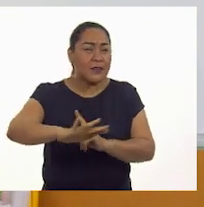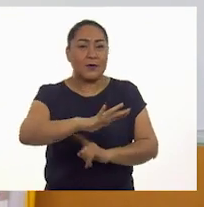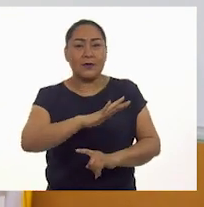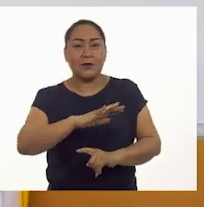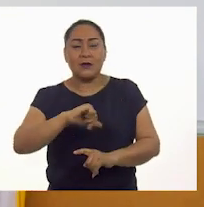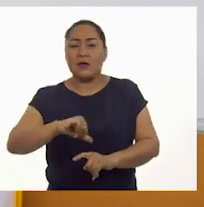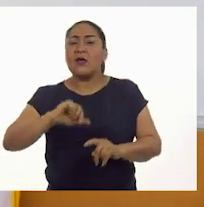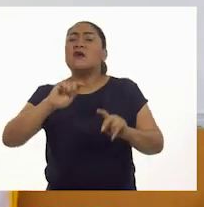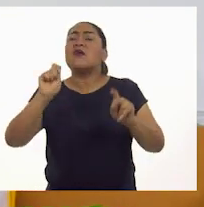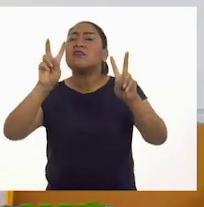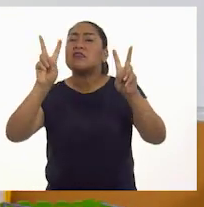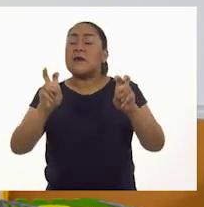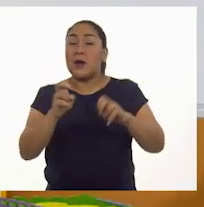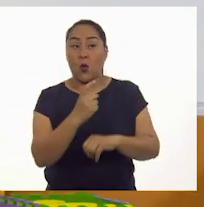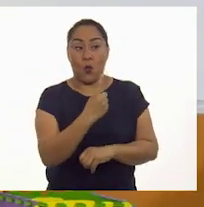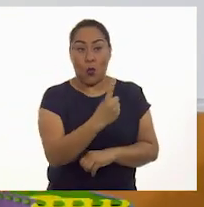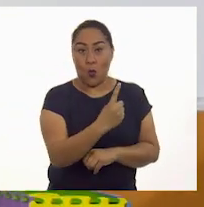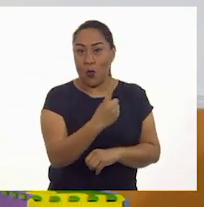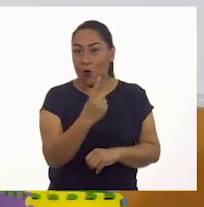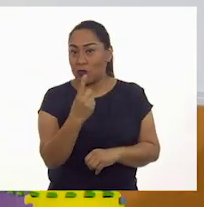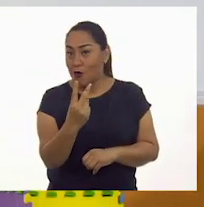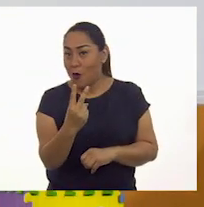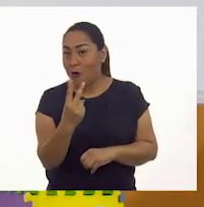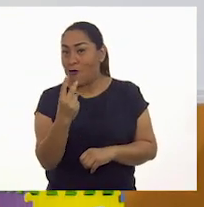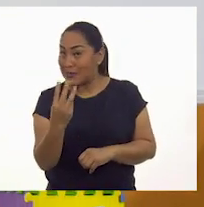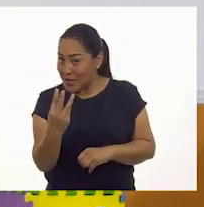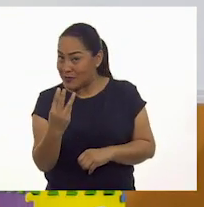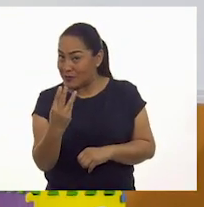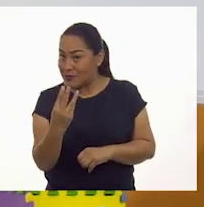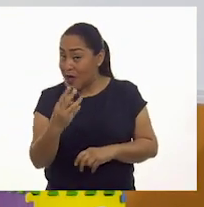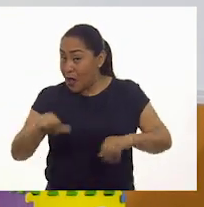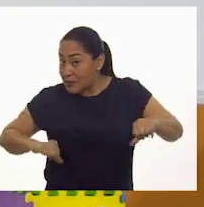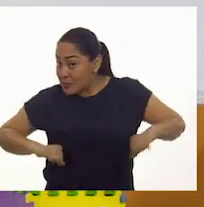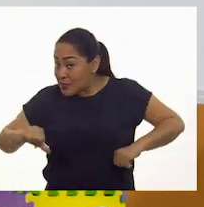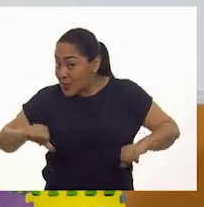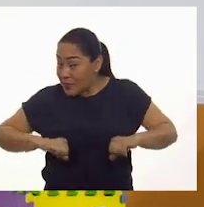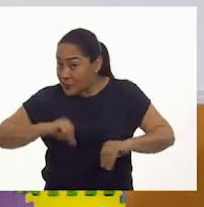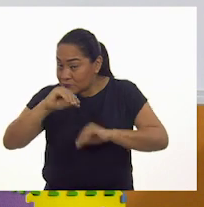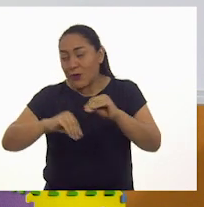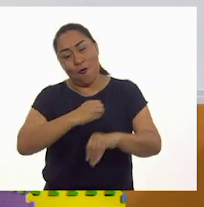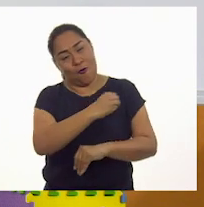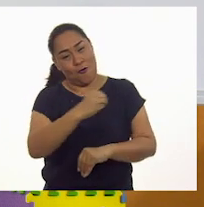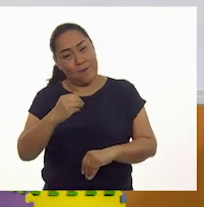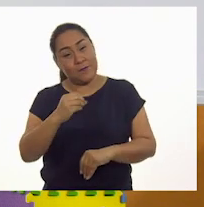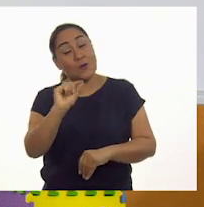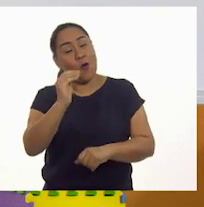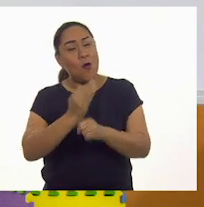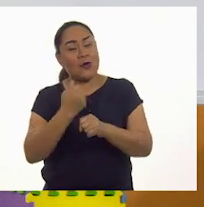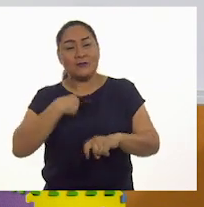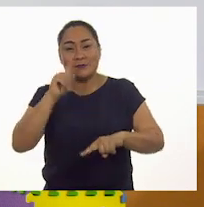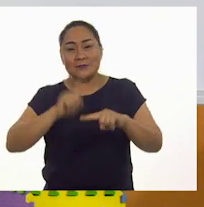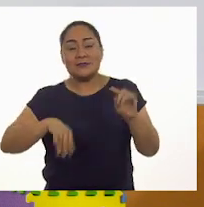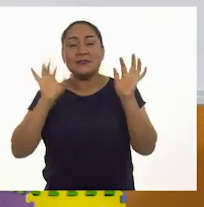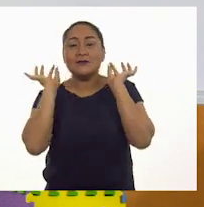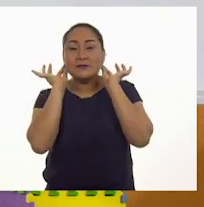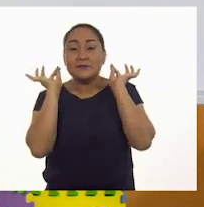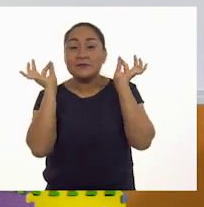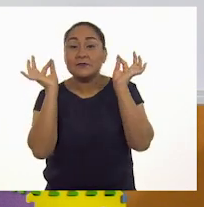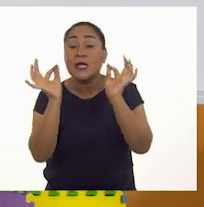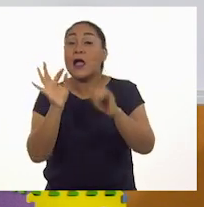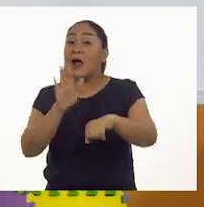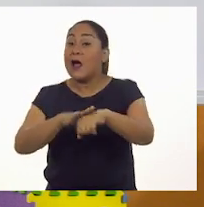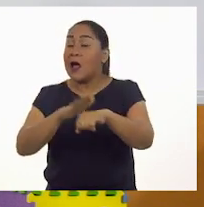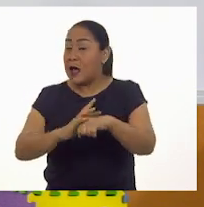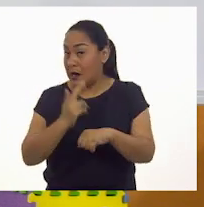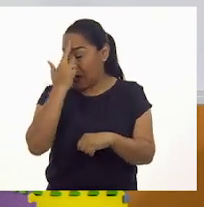llama 1, 2, 3, ordenamos las actividades. Voy a quitarme mi cubrebocas para empezar nuestra sesión. Recuerden